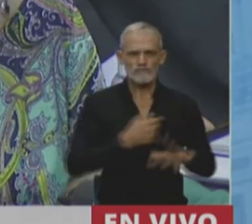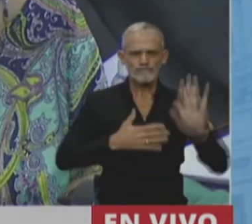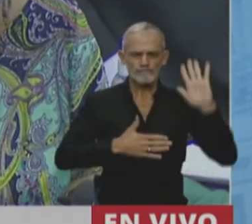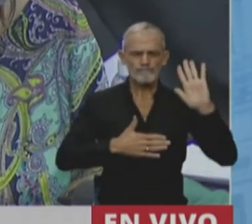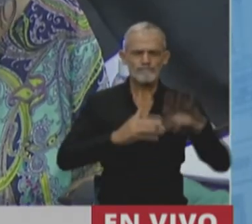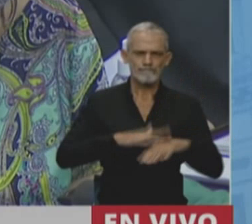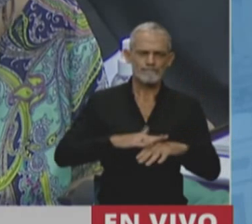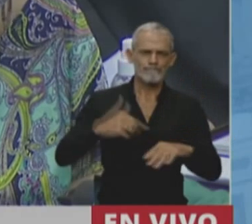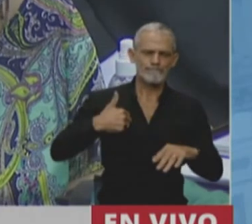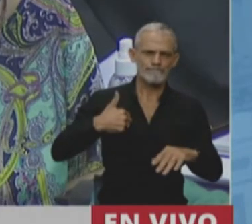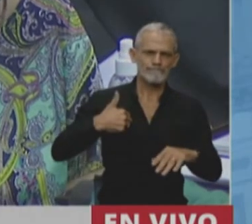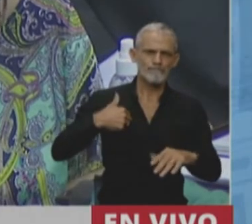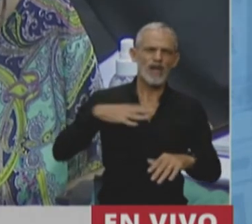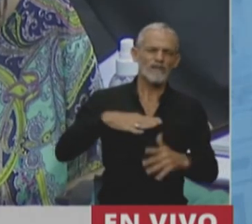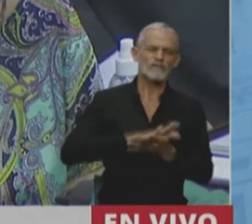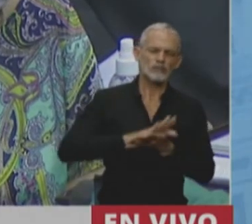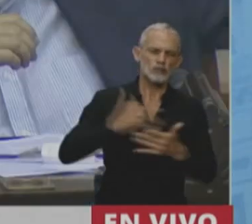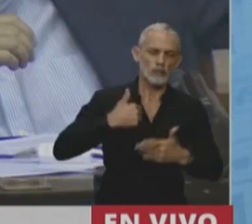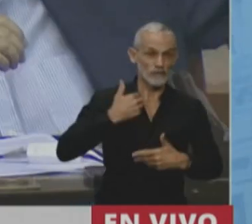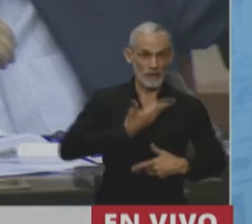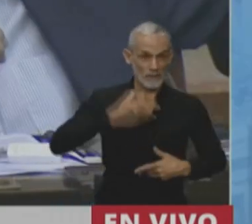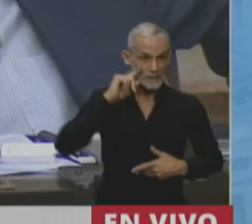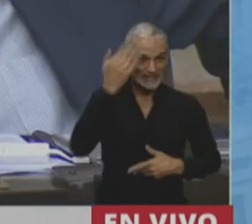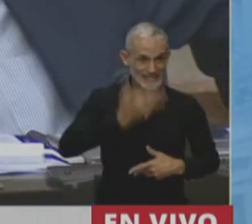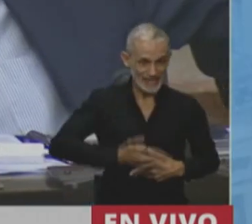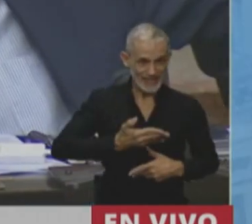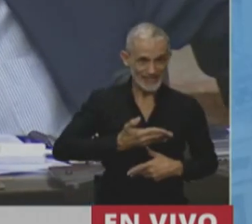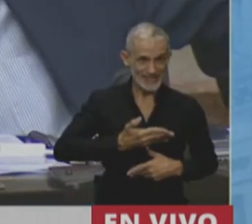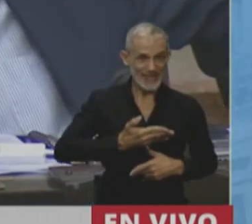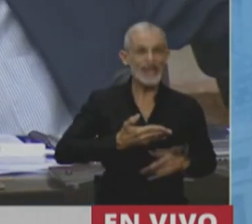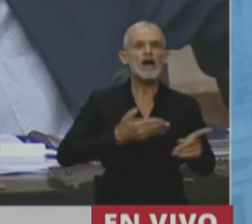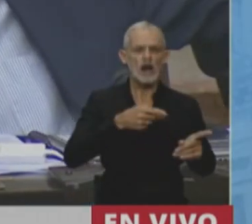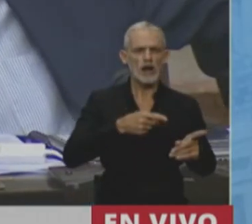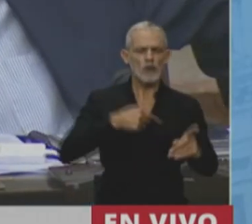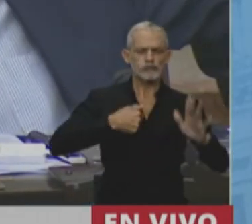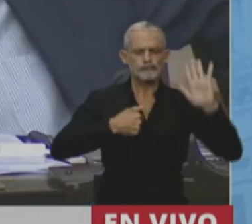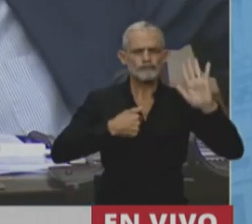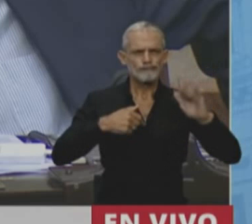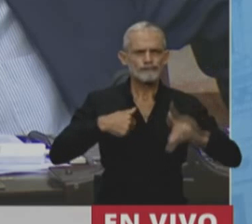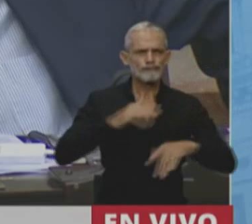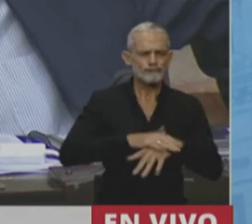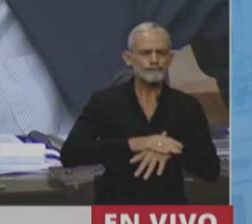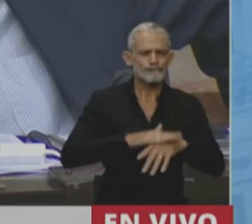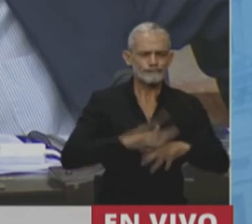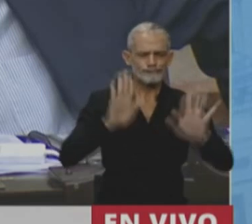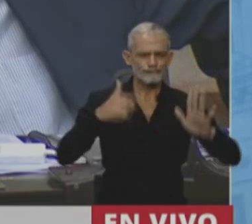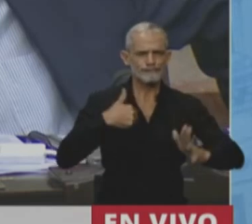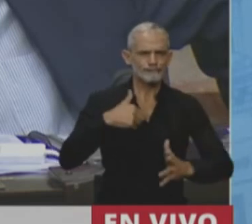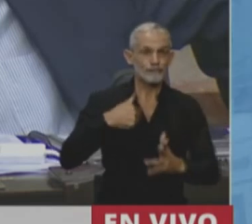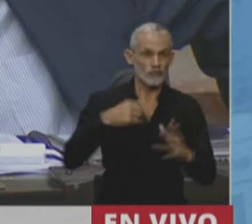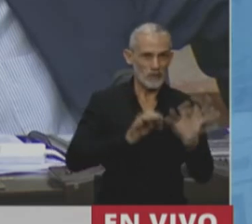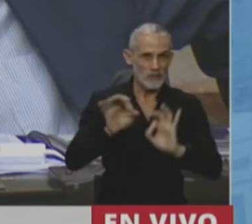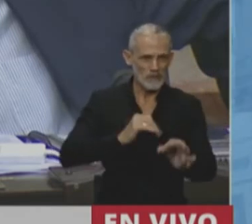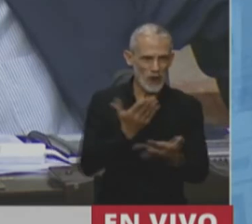saldar una deuda, que nuestro presidente Alberto Fernández asume plenamente con este